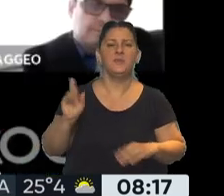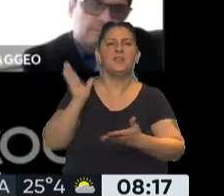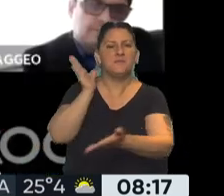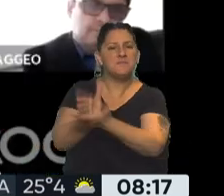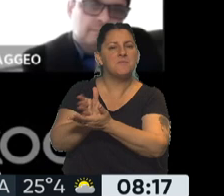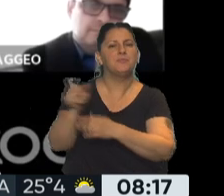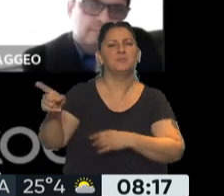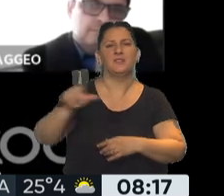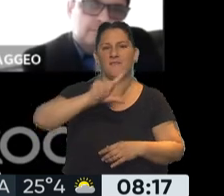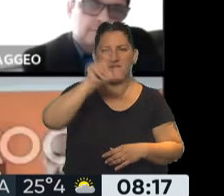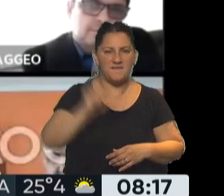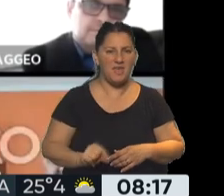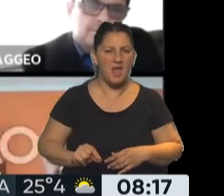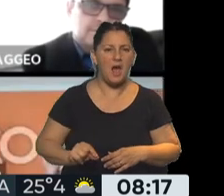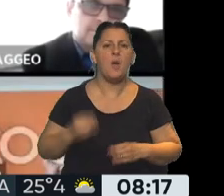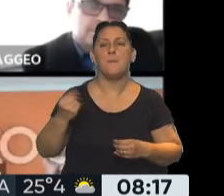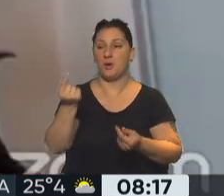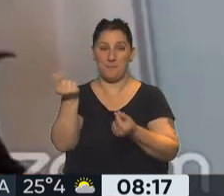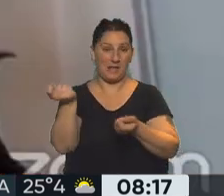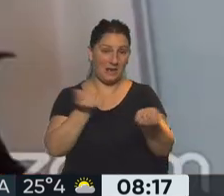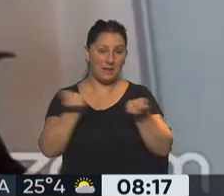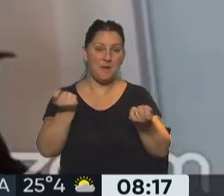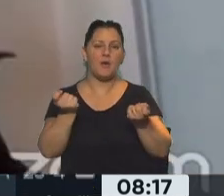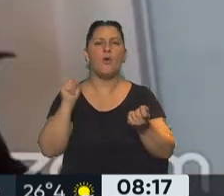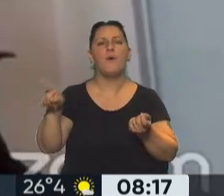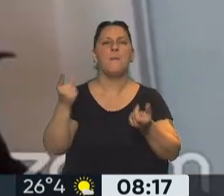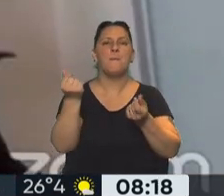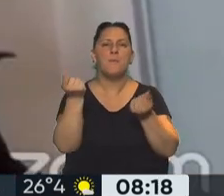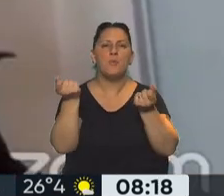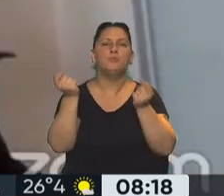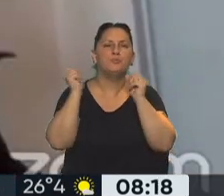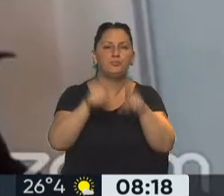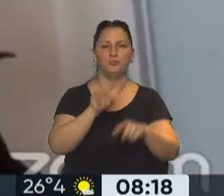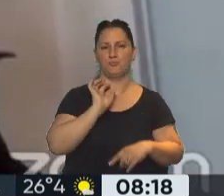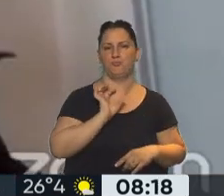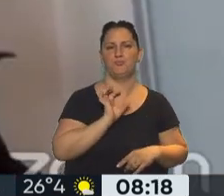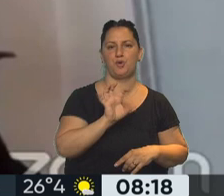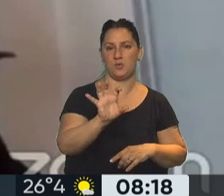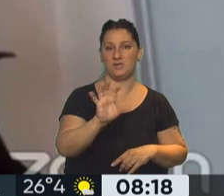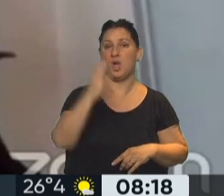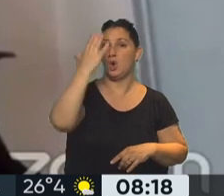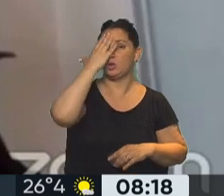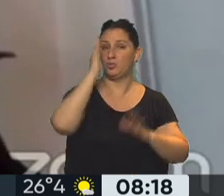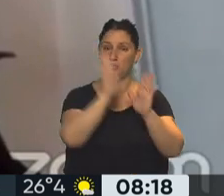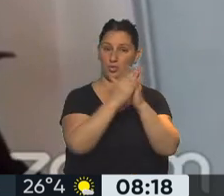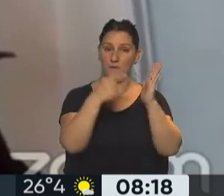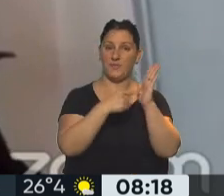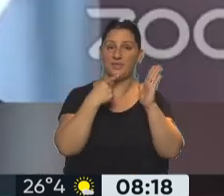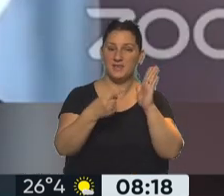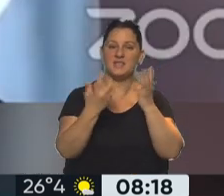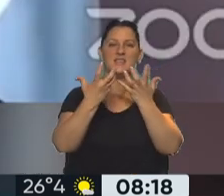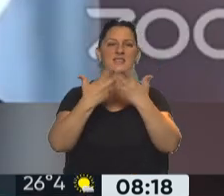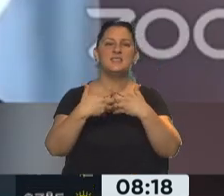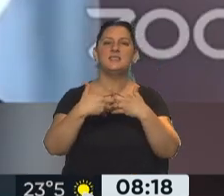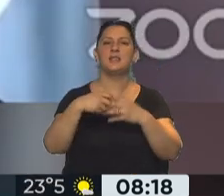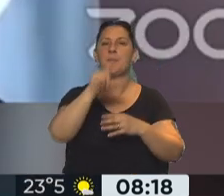naturaleza federal, porque el dinero que manejó era un dinero provincial y la Constitución Nacional establece un sistema